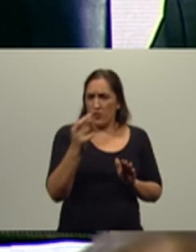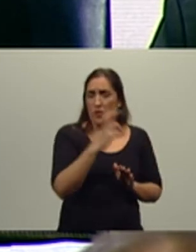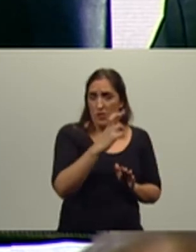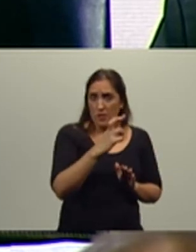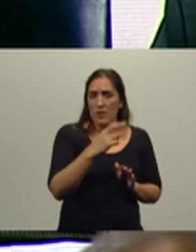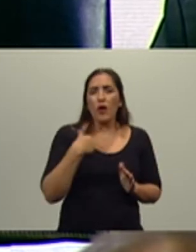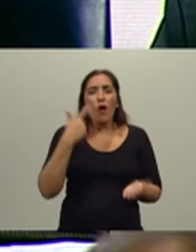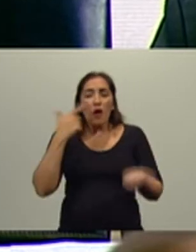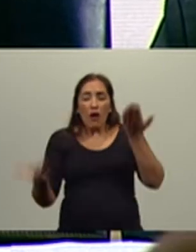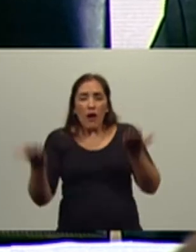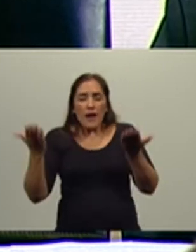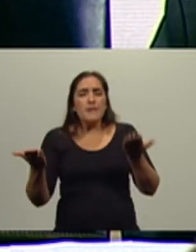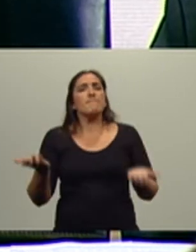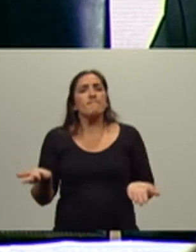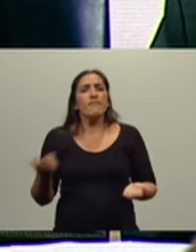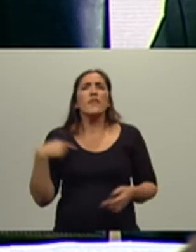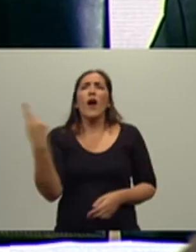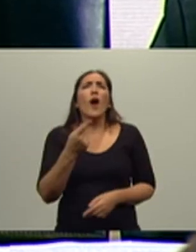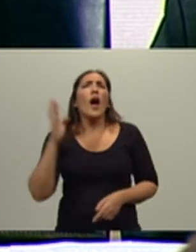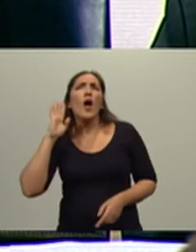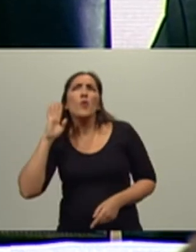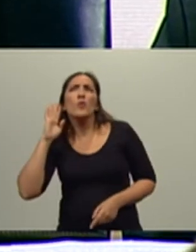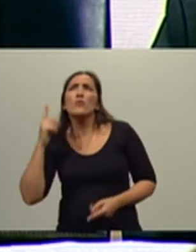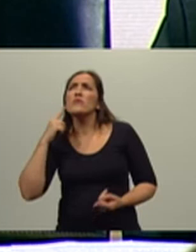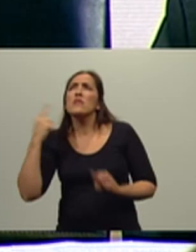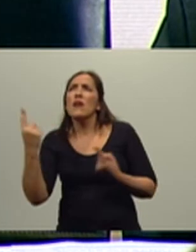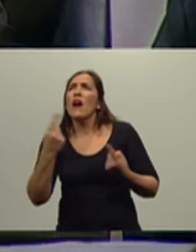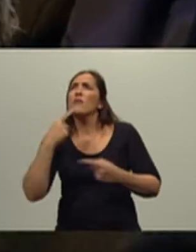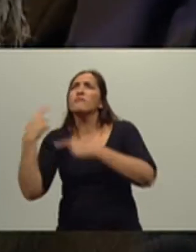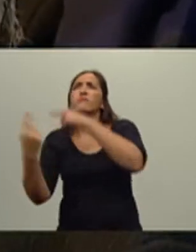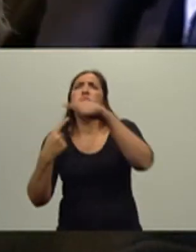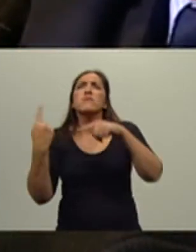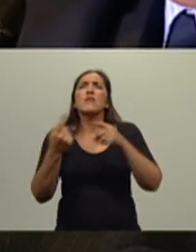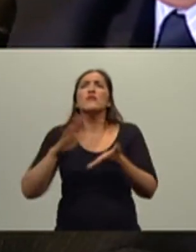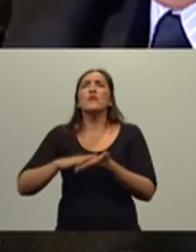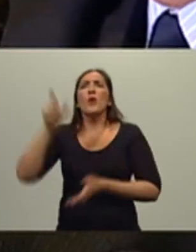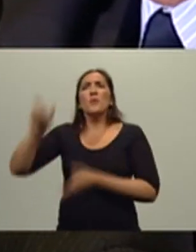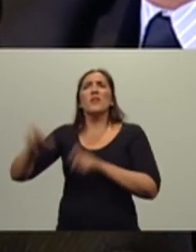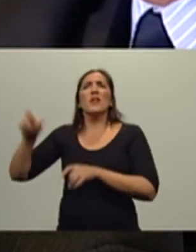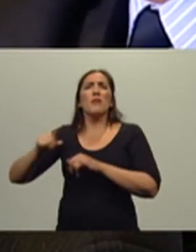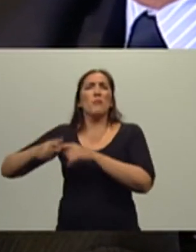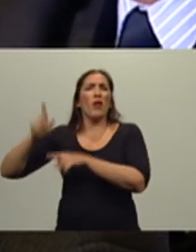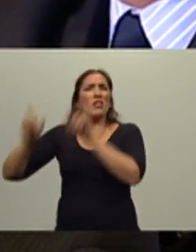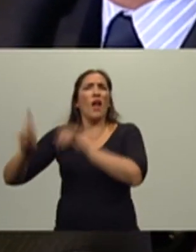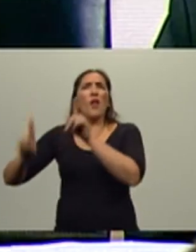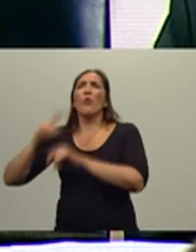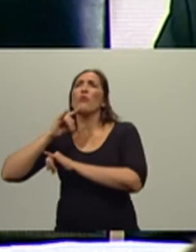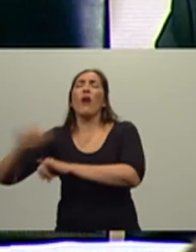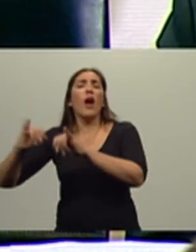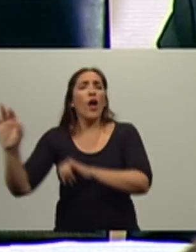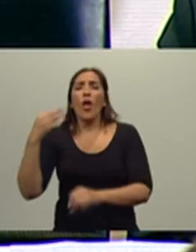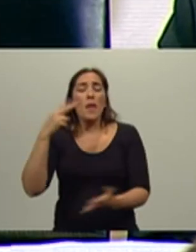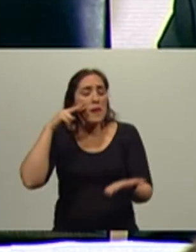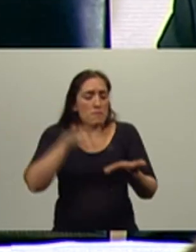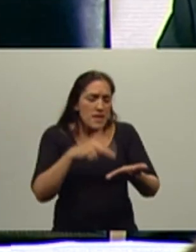eso, yo creo que no hay que escuchar tanto lo que dicen por allí los dirigentes, sino ponerse a mirar los números, los papeles,